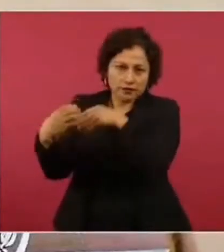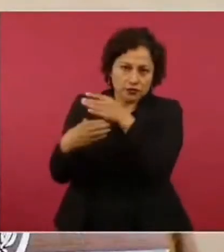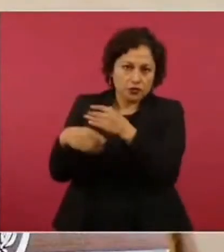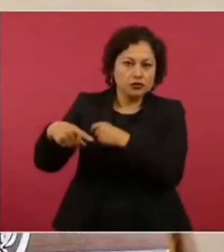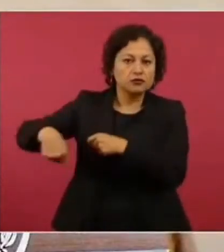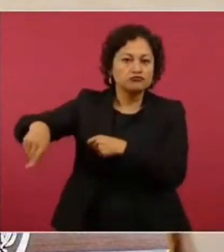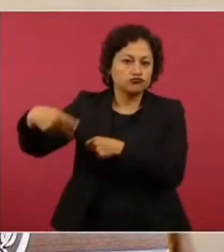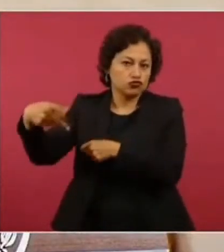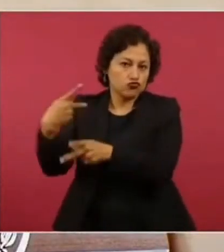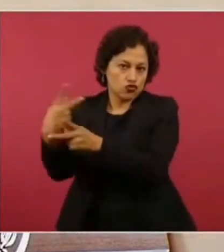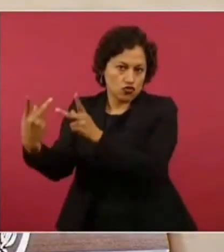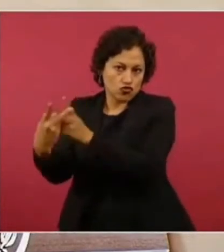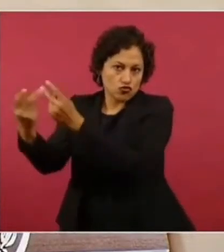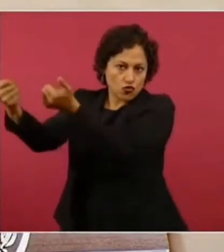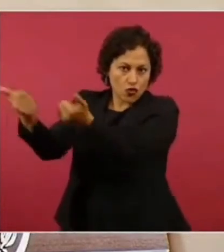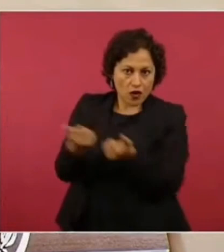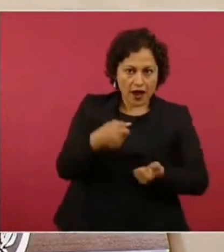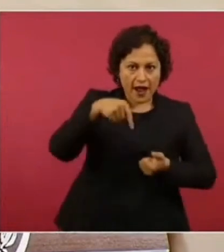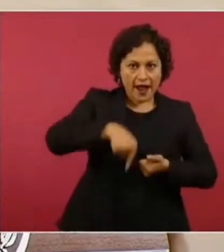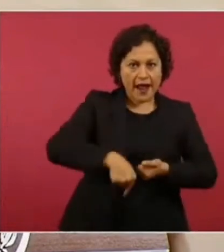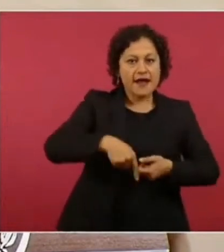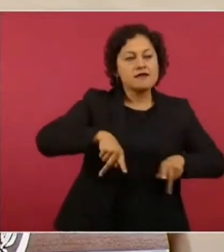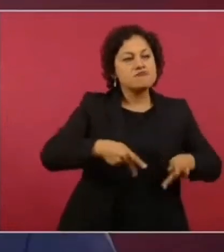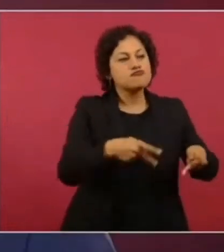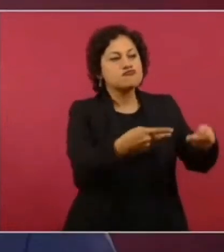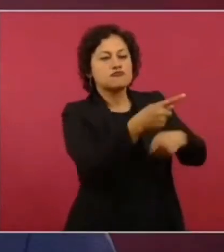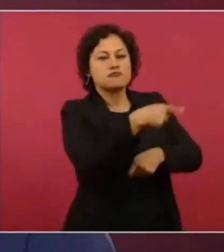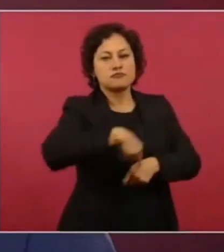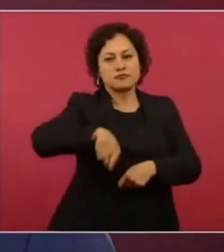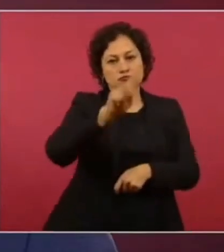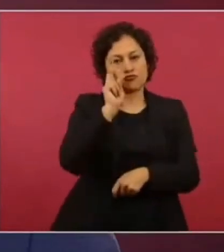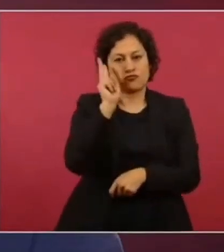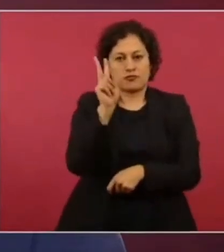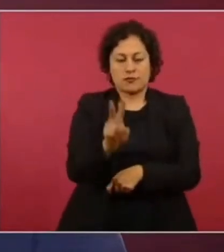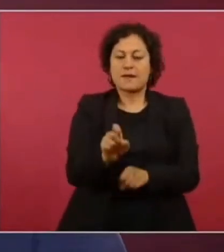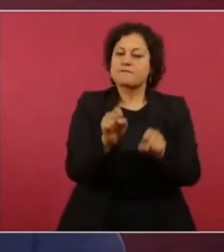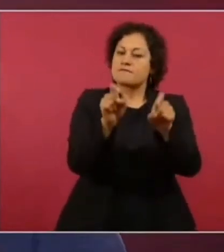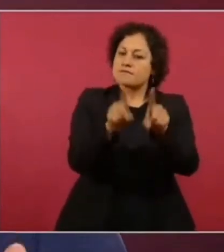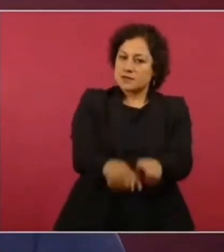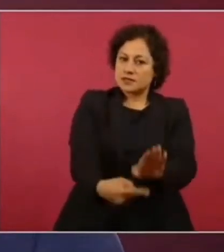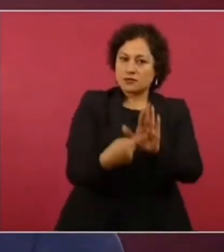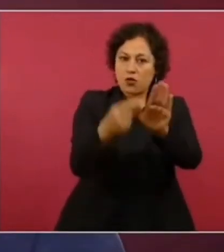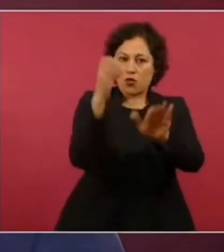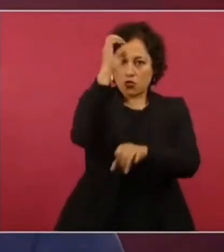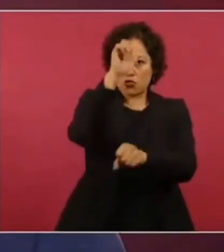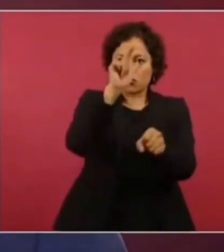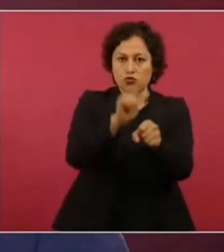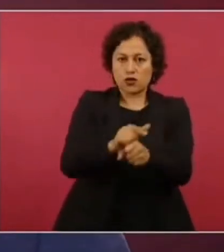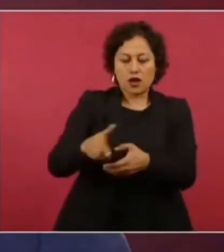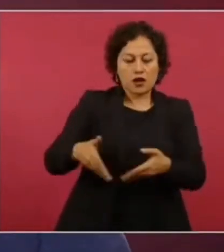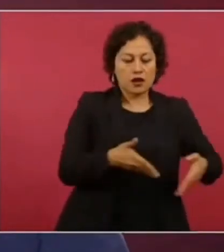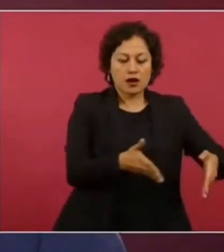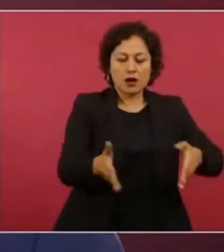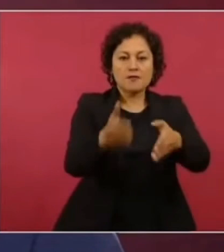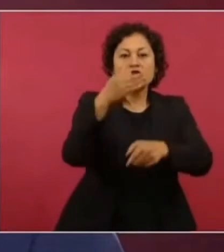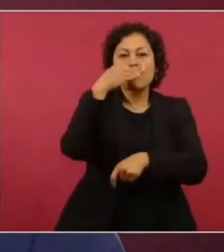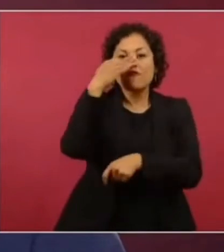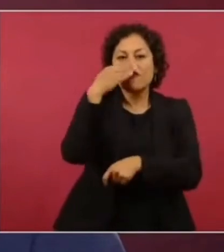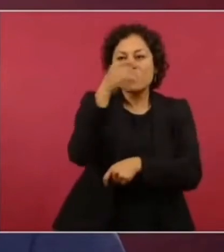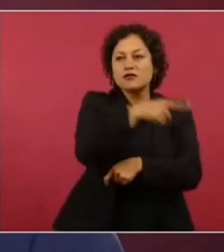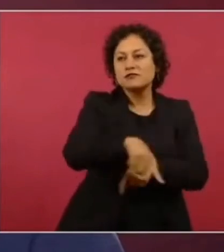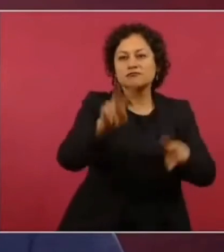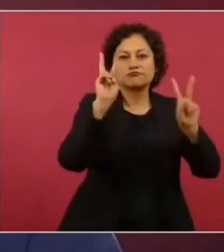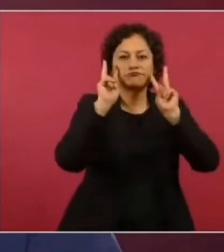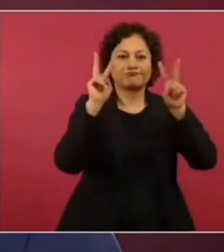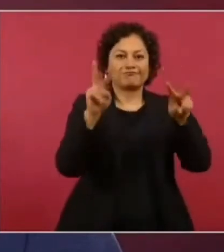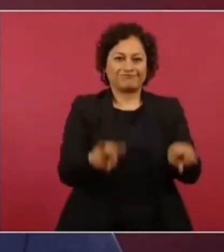pues ahora sí que originarios de Yucatán. Por supuesto, también una muestra cultural. Vamos a tener un camino de flores. En fin, pues aprovecho para invitarles